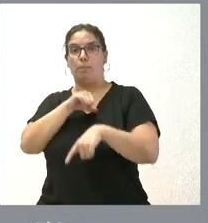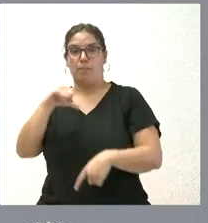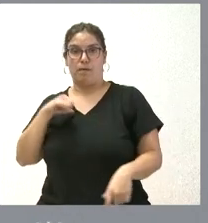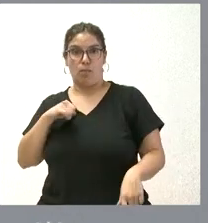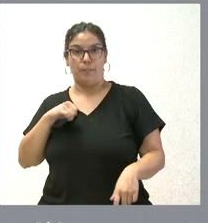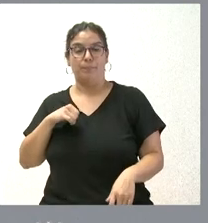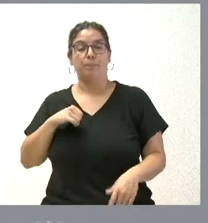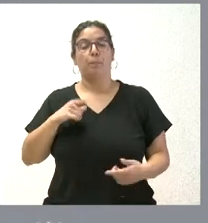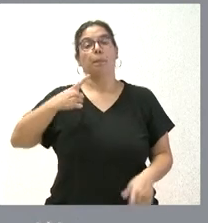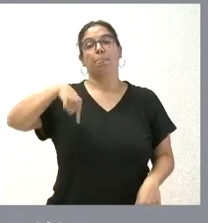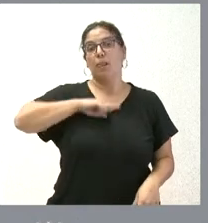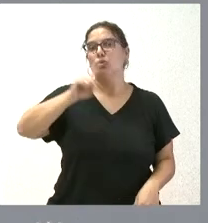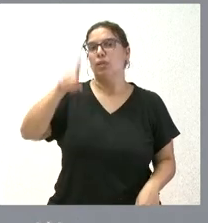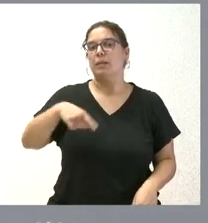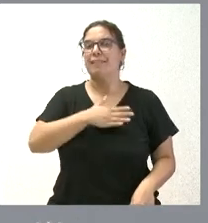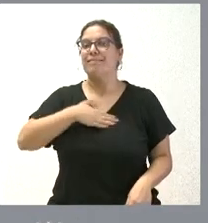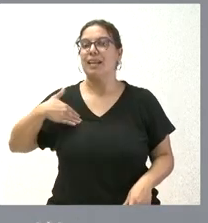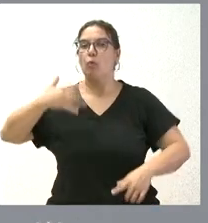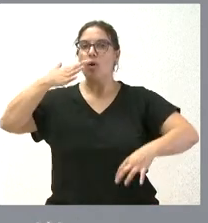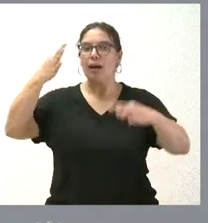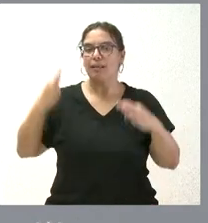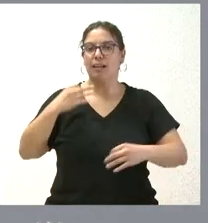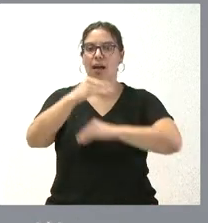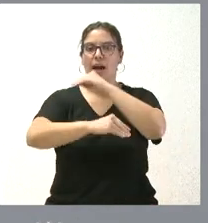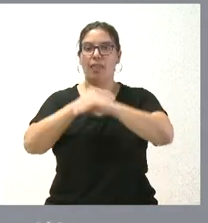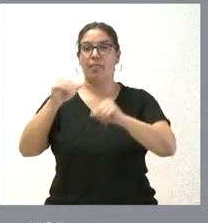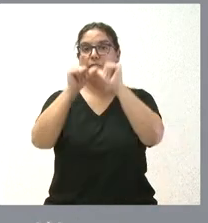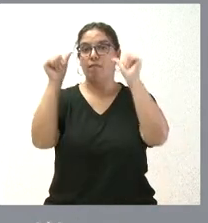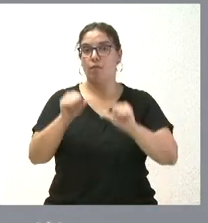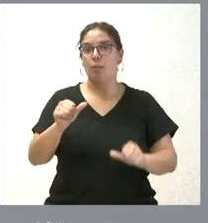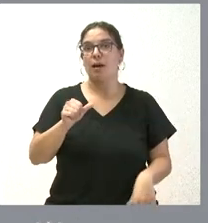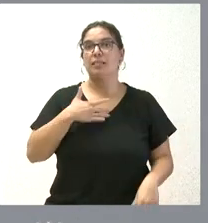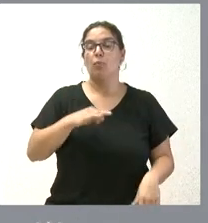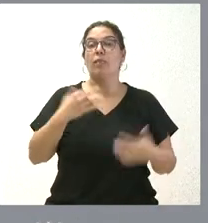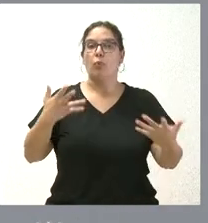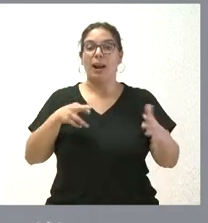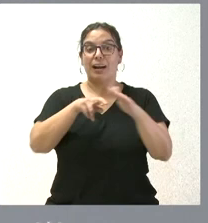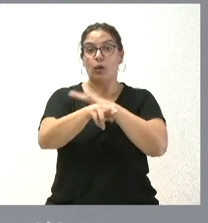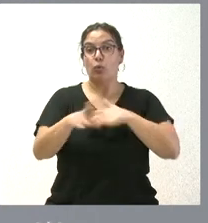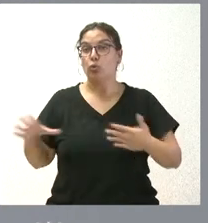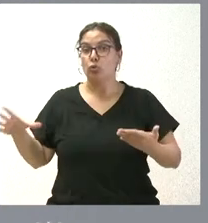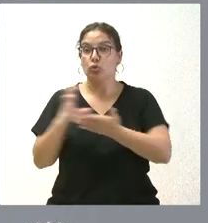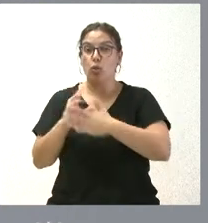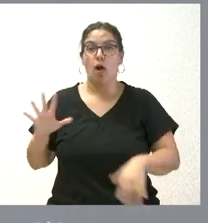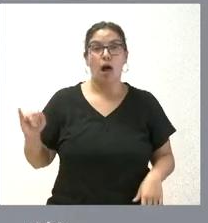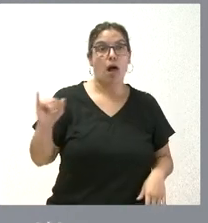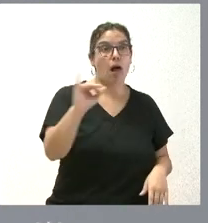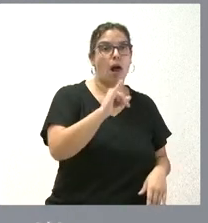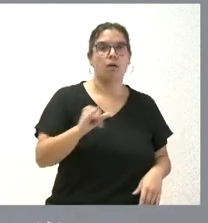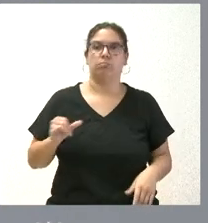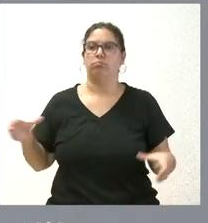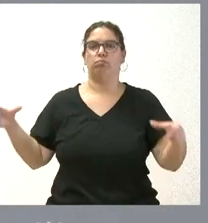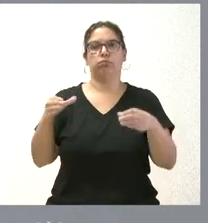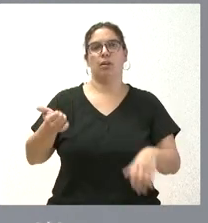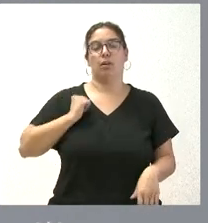esta garantía se hiciera a través de la vía de la que es posible, que es aprovechando todos los recursos, porque sin todos los recursos no podríamos